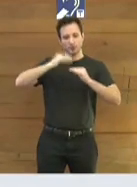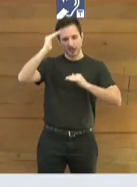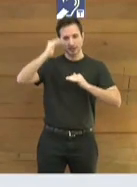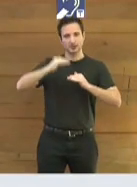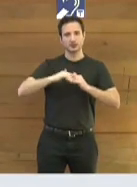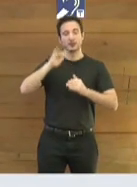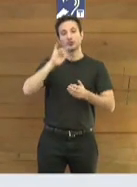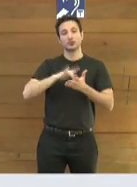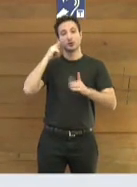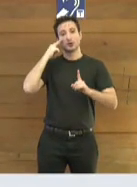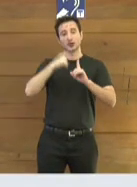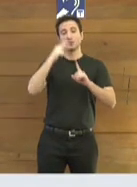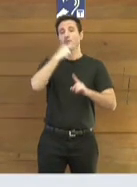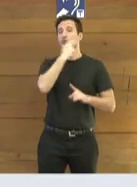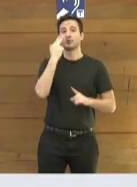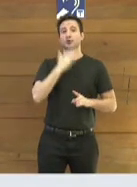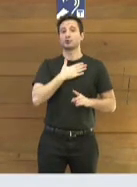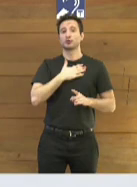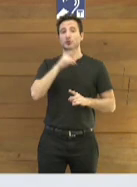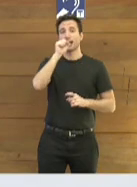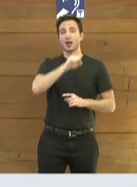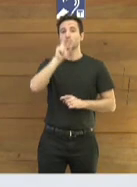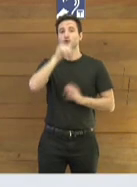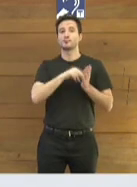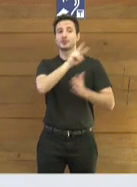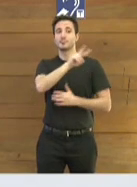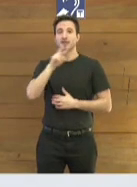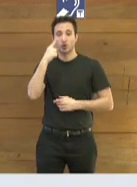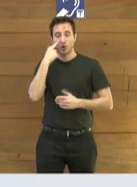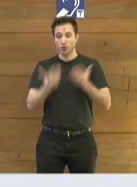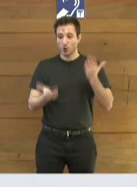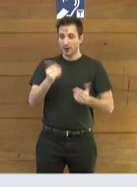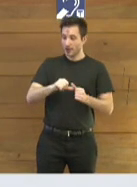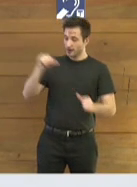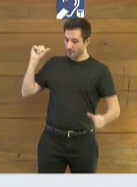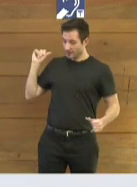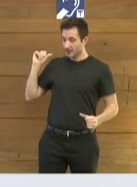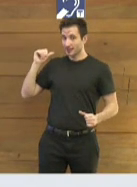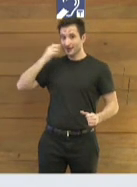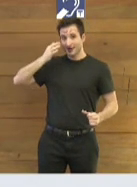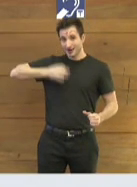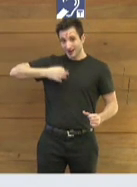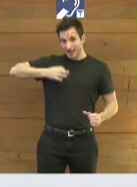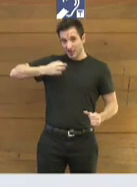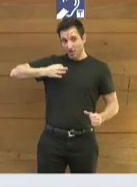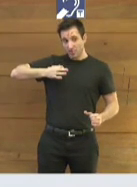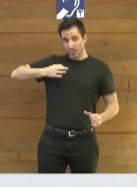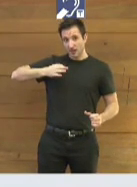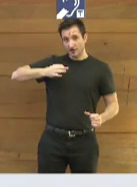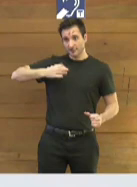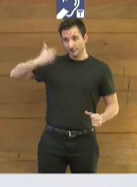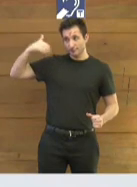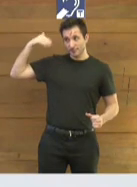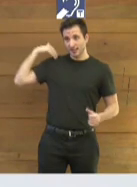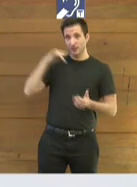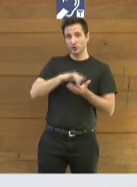cuanto a nuestro compromiso en el 2022, si lo comparamos con el que en realidad tuvimos